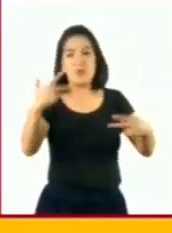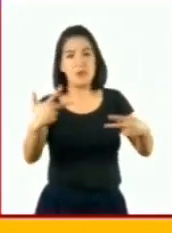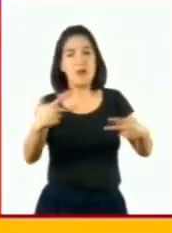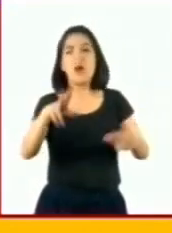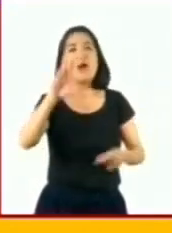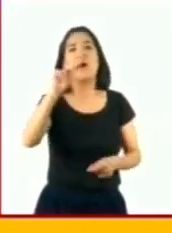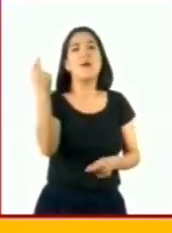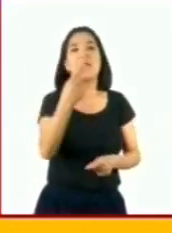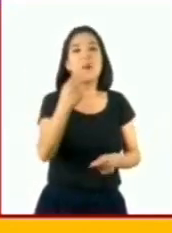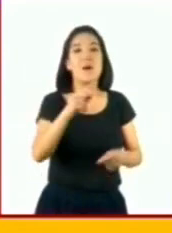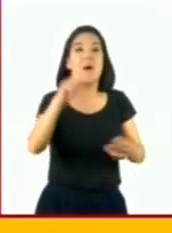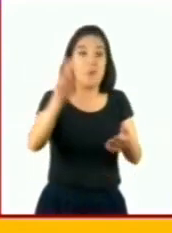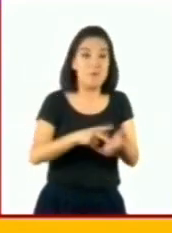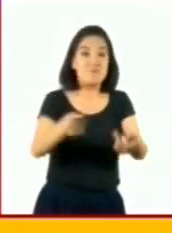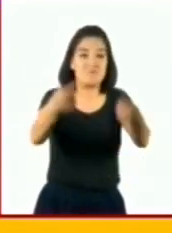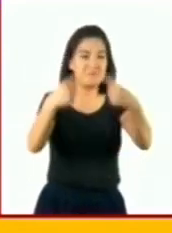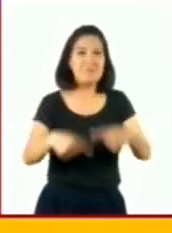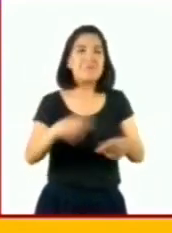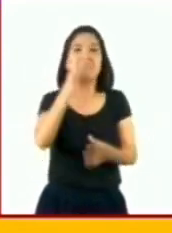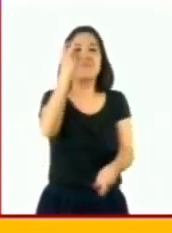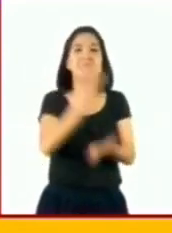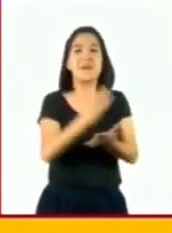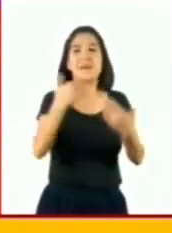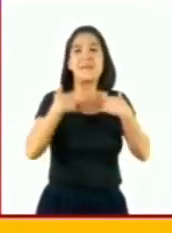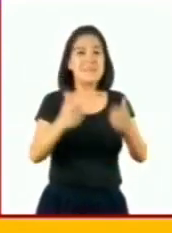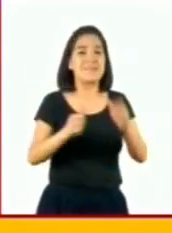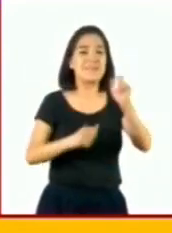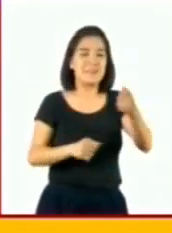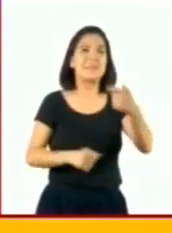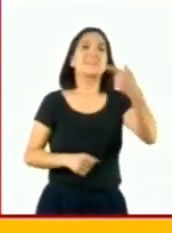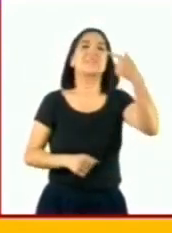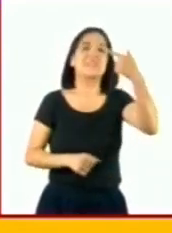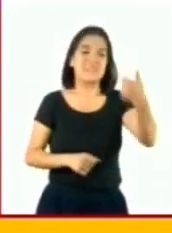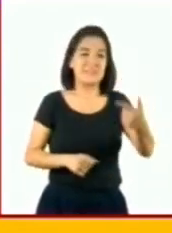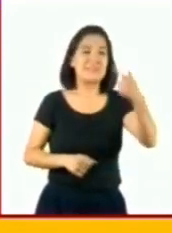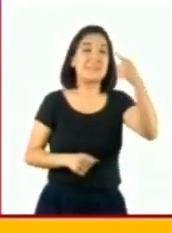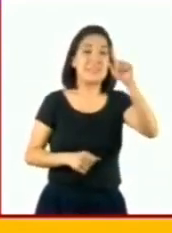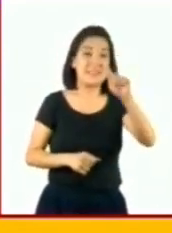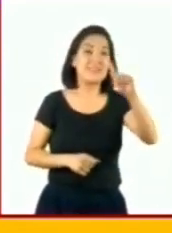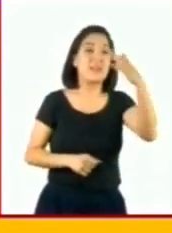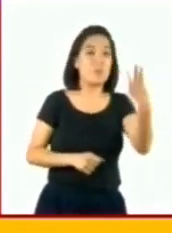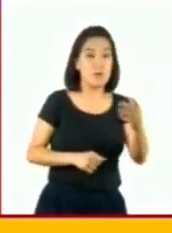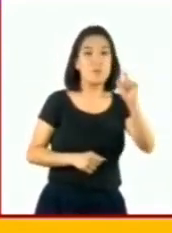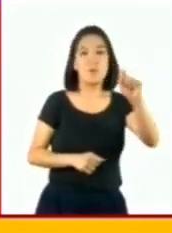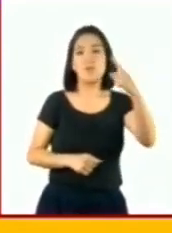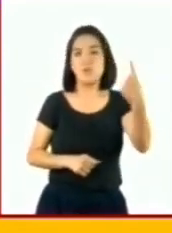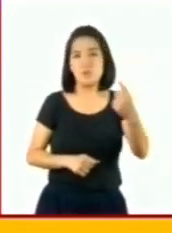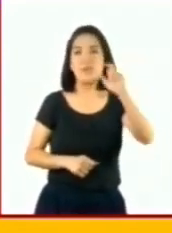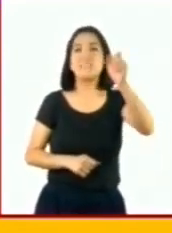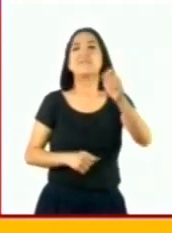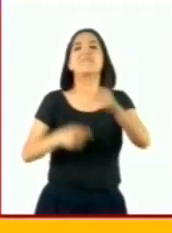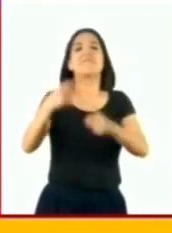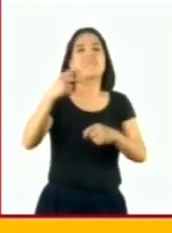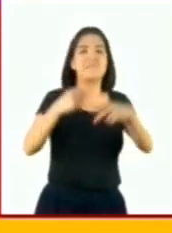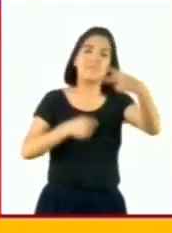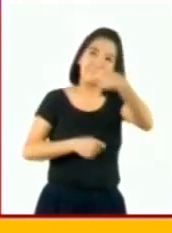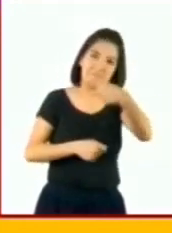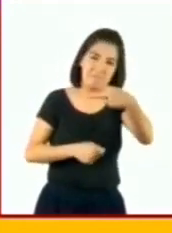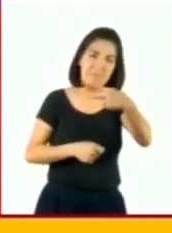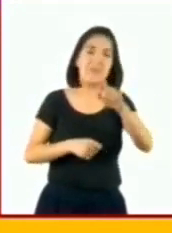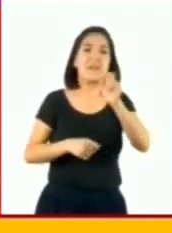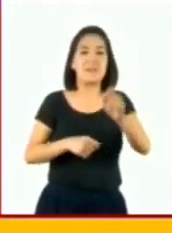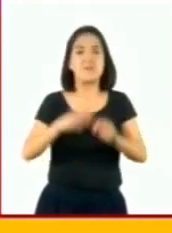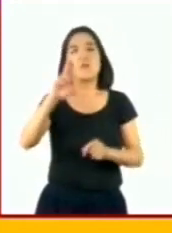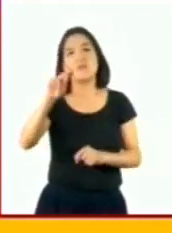necesaria otra comparación y se determina que 74.1 es menor que 81